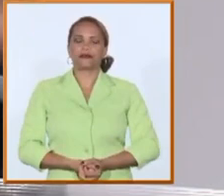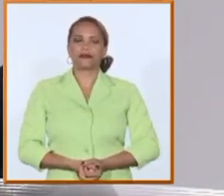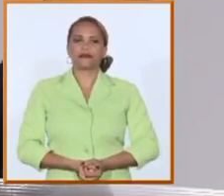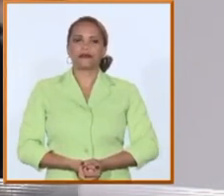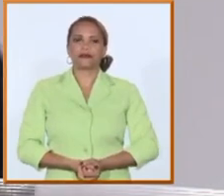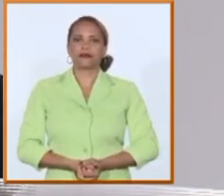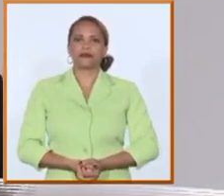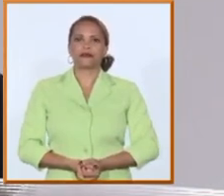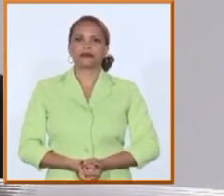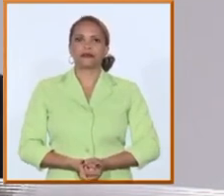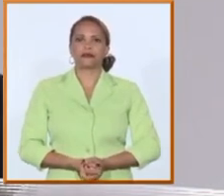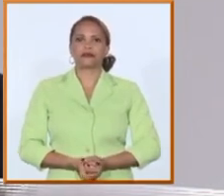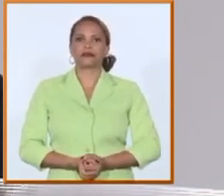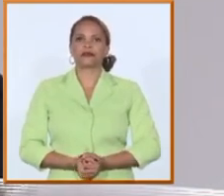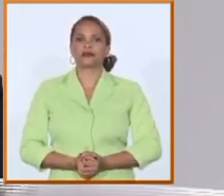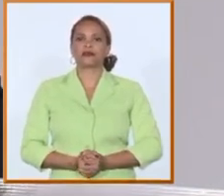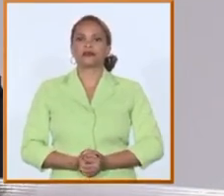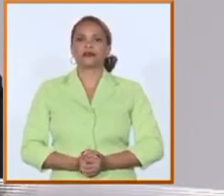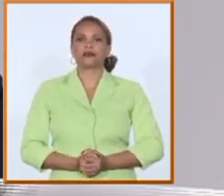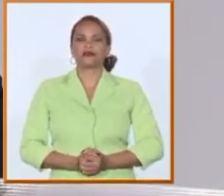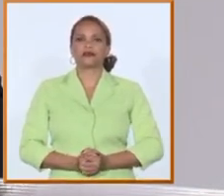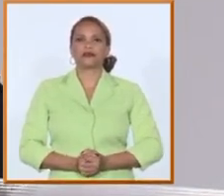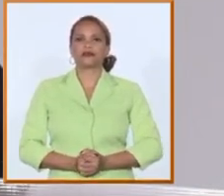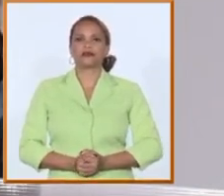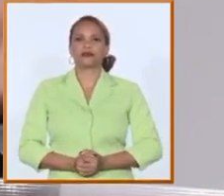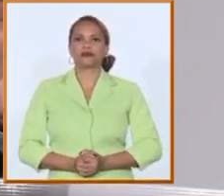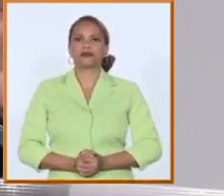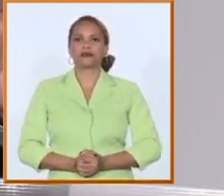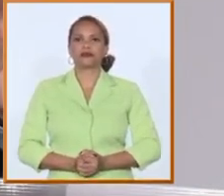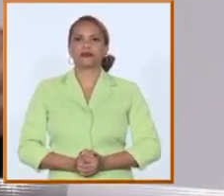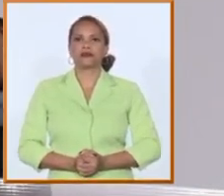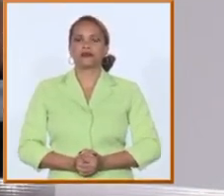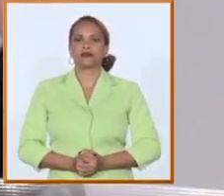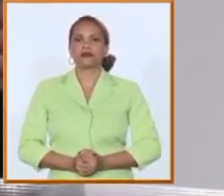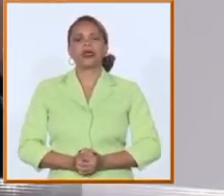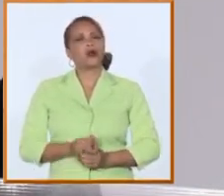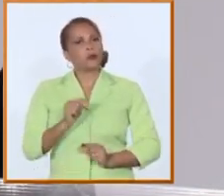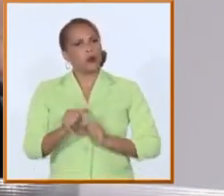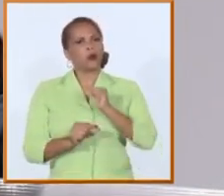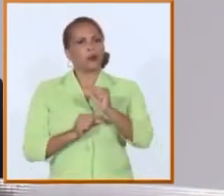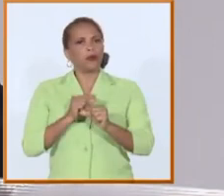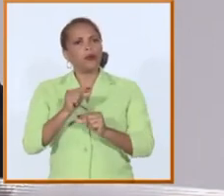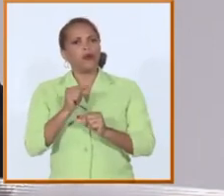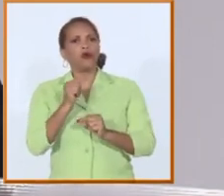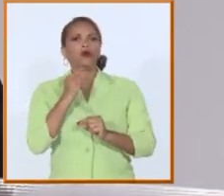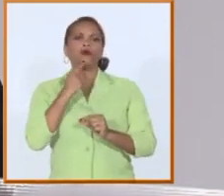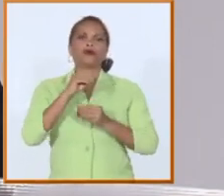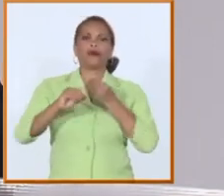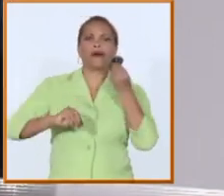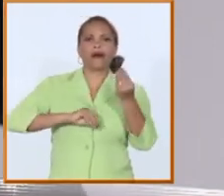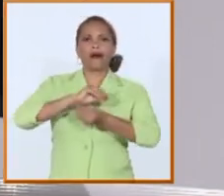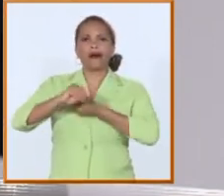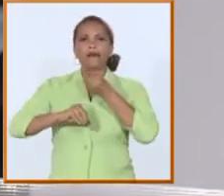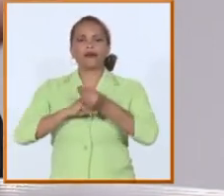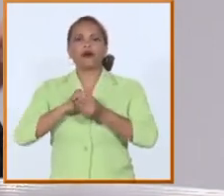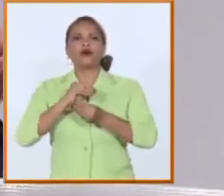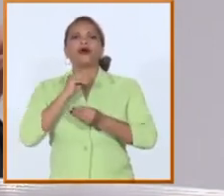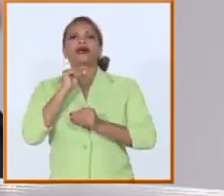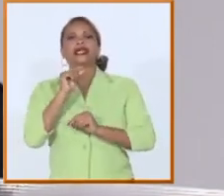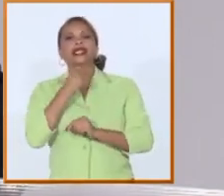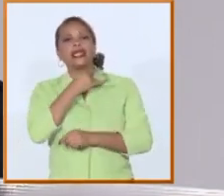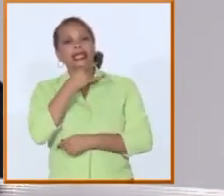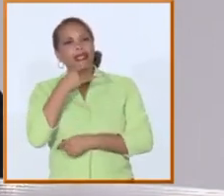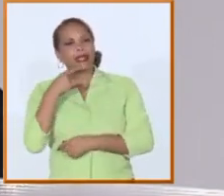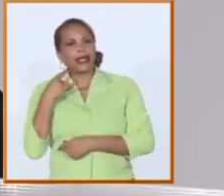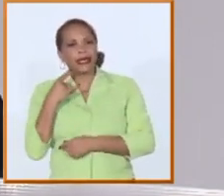de acceso o de presencia de jóvenes en nuestras aulas eso tiene que ser poco a poco estas mismas transformaciones no nos permiten hacer todos los